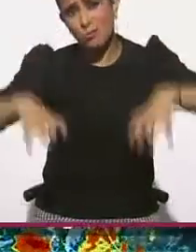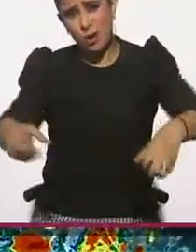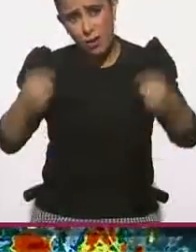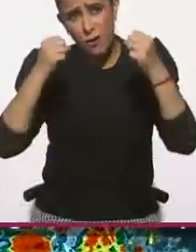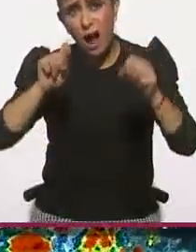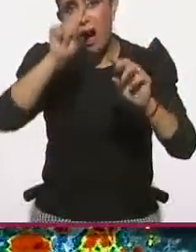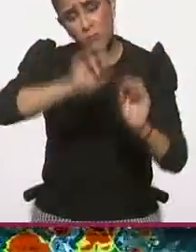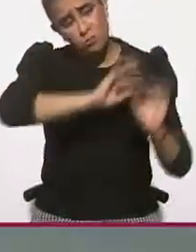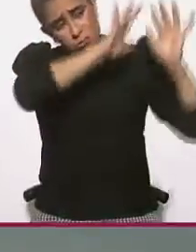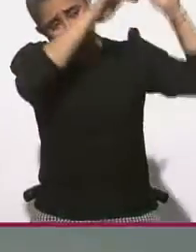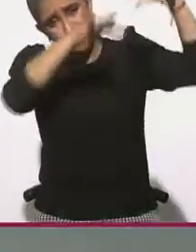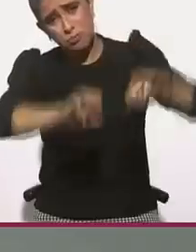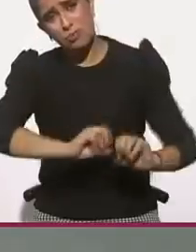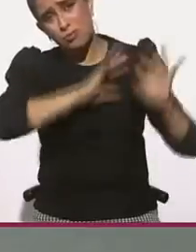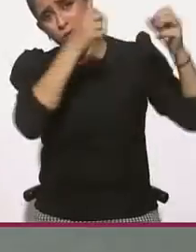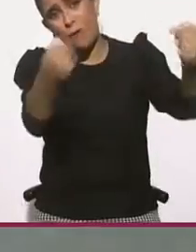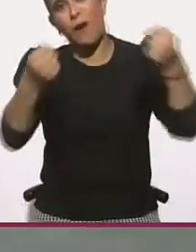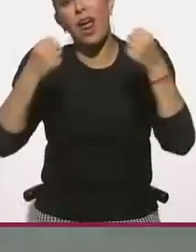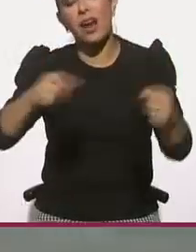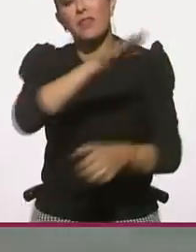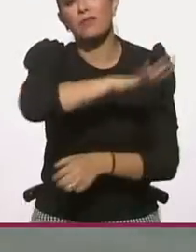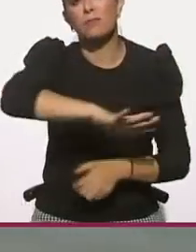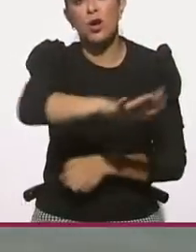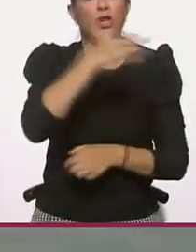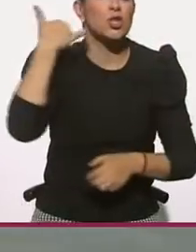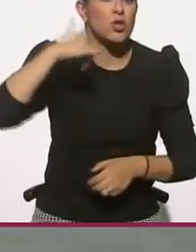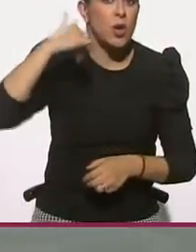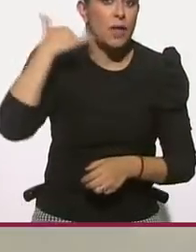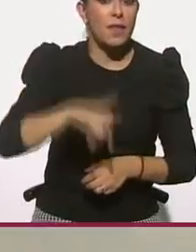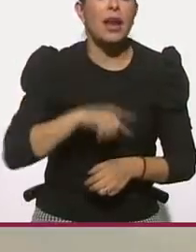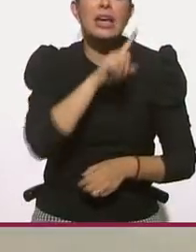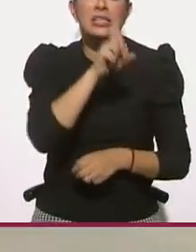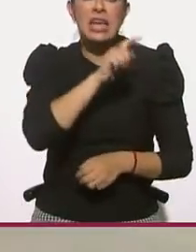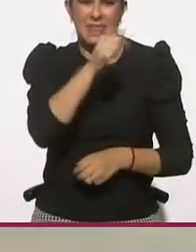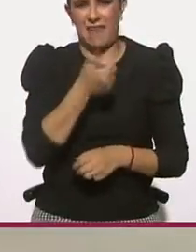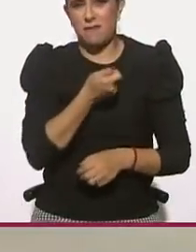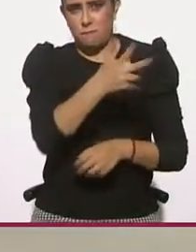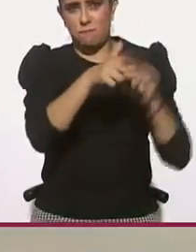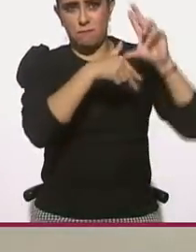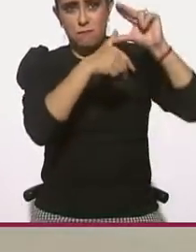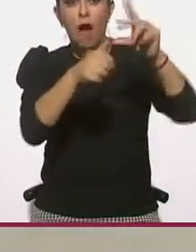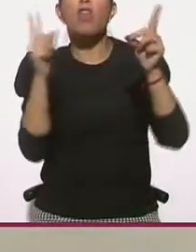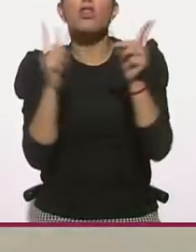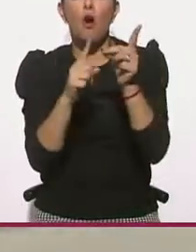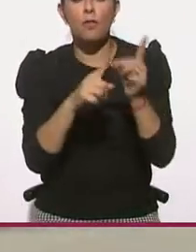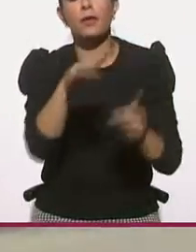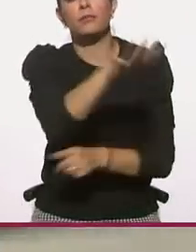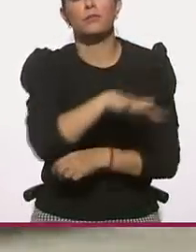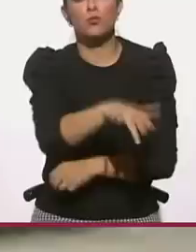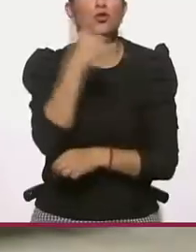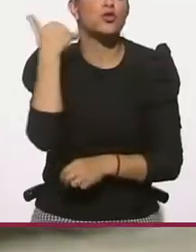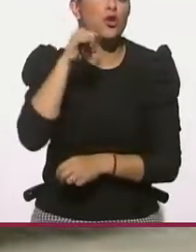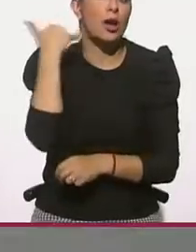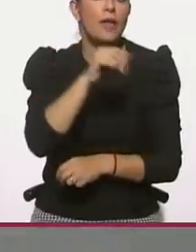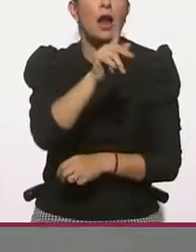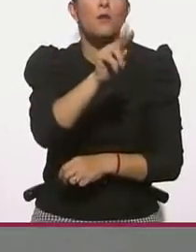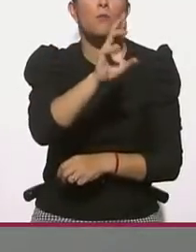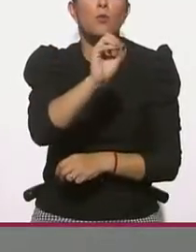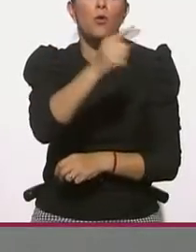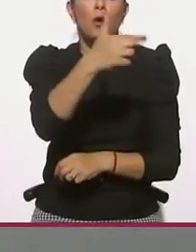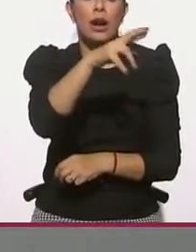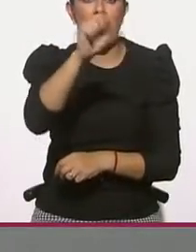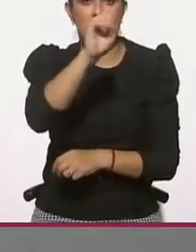y oleaje en la península de Yucatán. Zeta se localiza a 565 kilómetros al noroeste de Progreso, Yucatán.